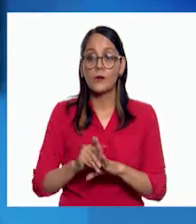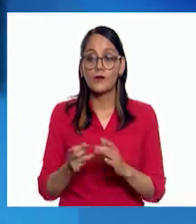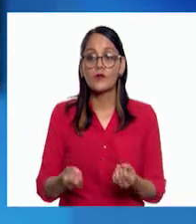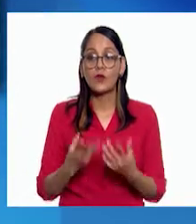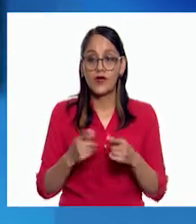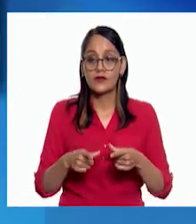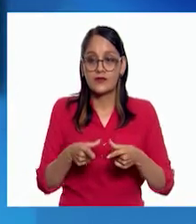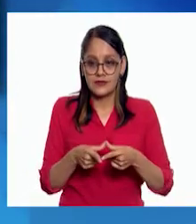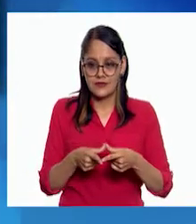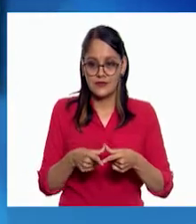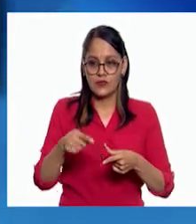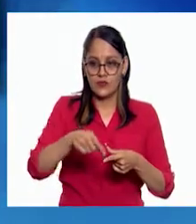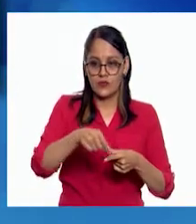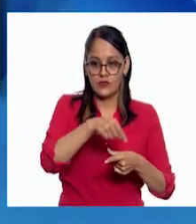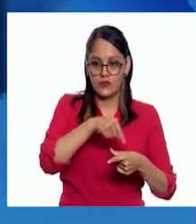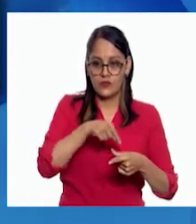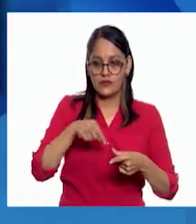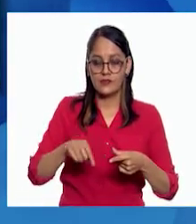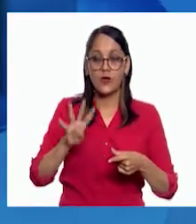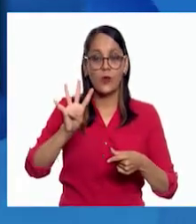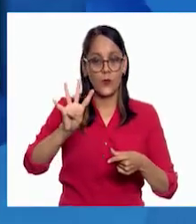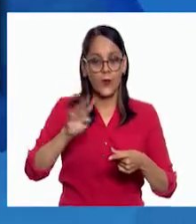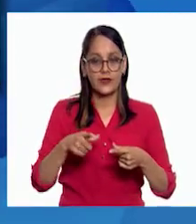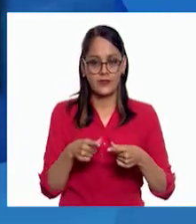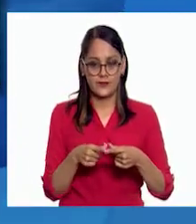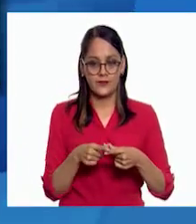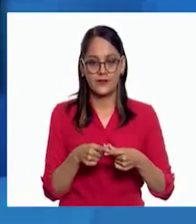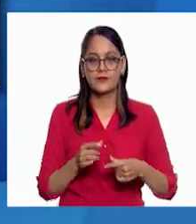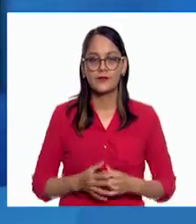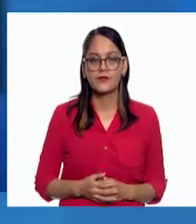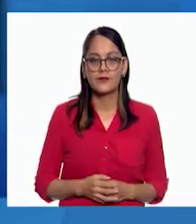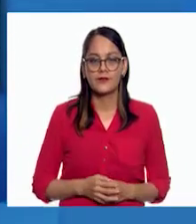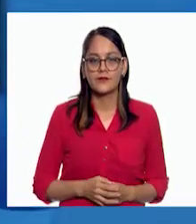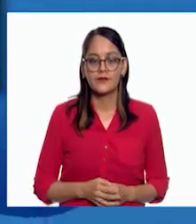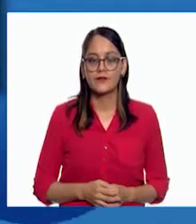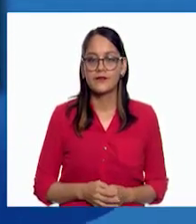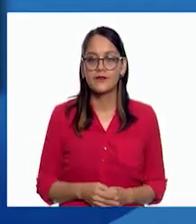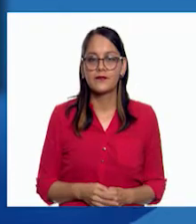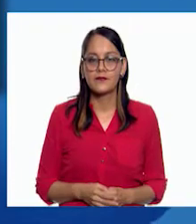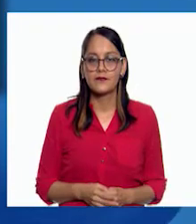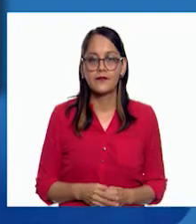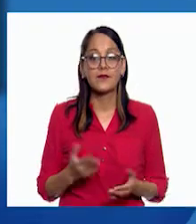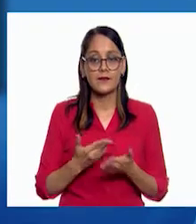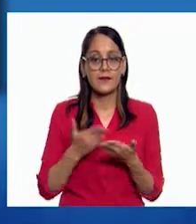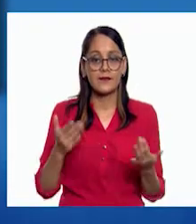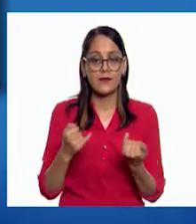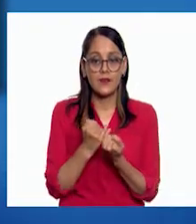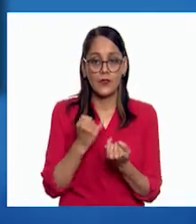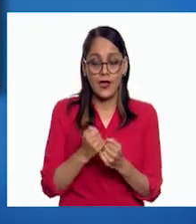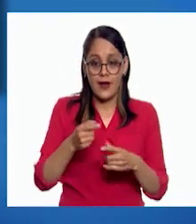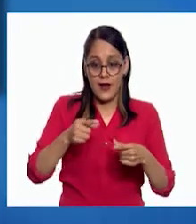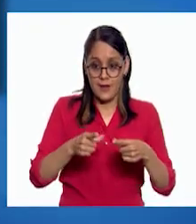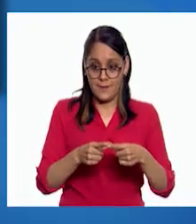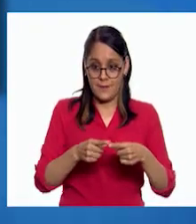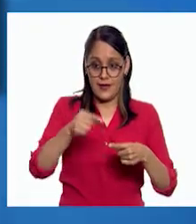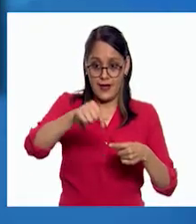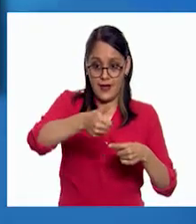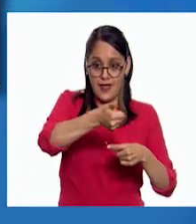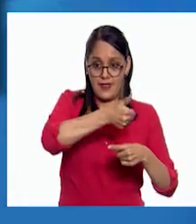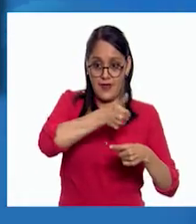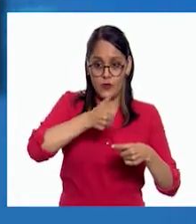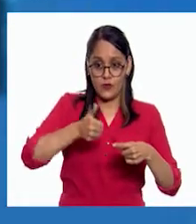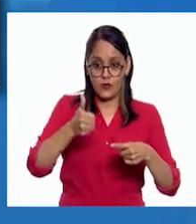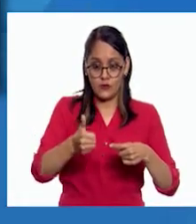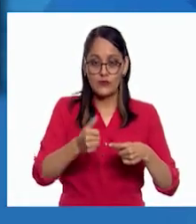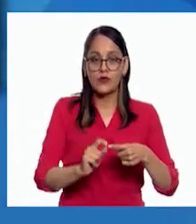base tendrá cuatro gomitas interconectadas por palillos, que formarán un rombo. Ahora pondré en cada una de estas gomitas de